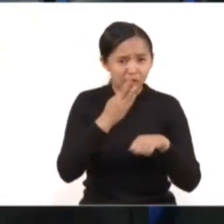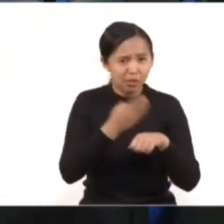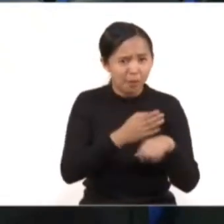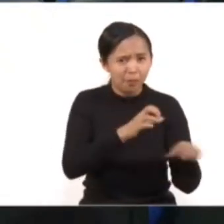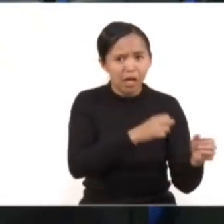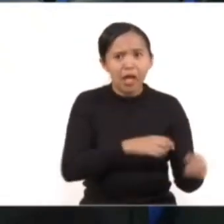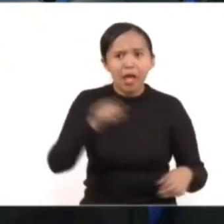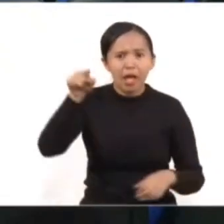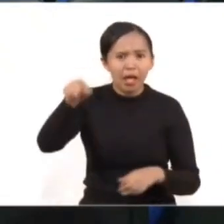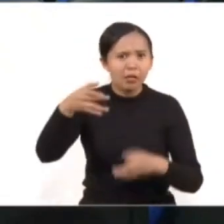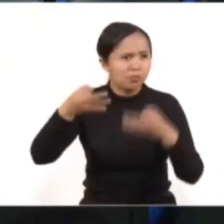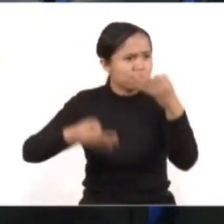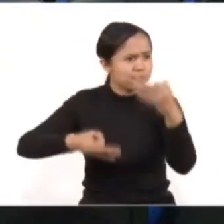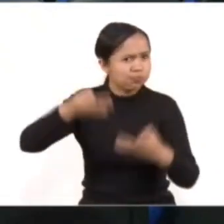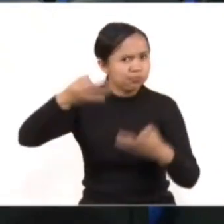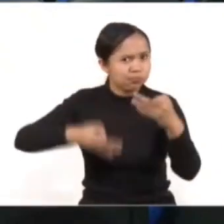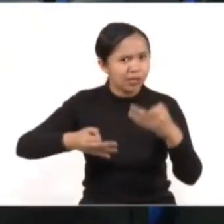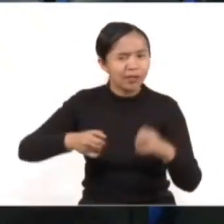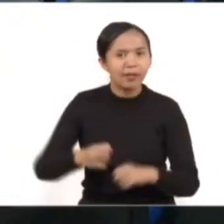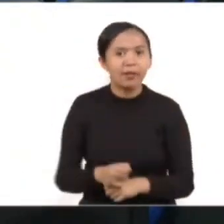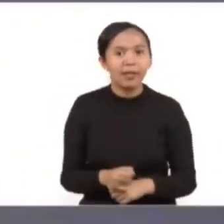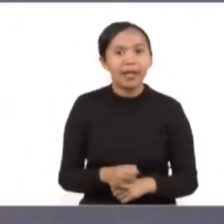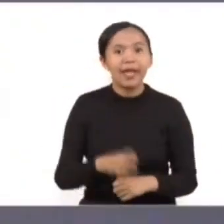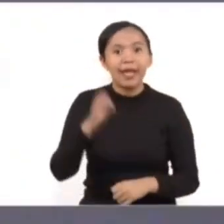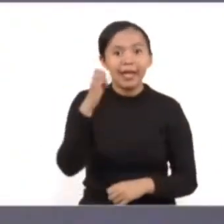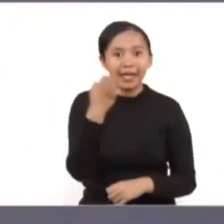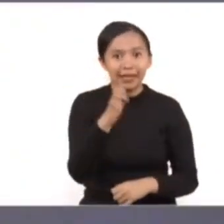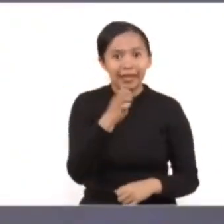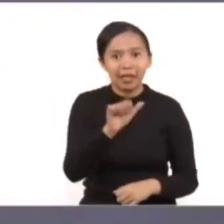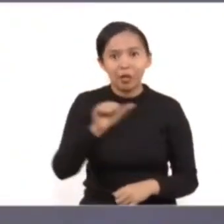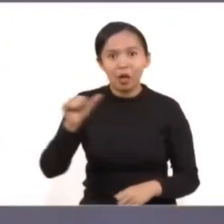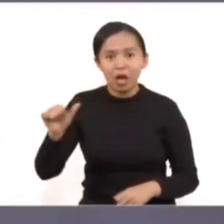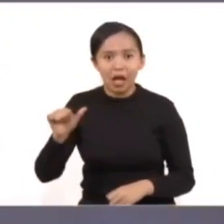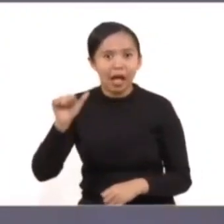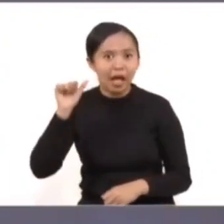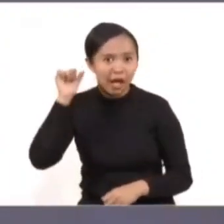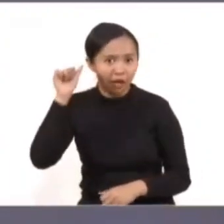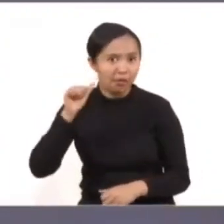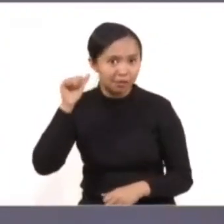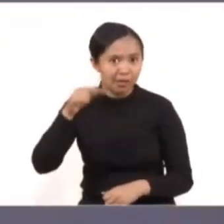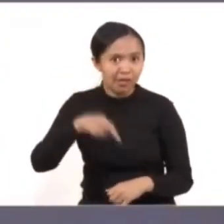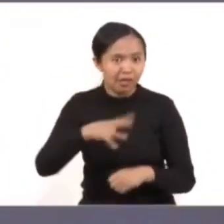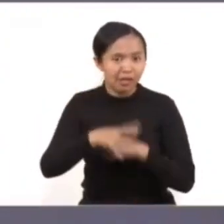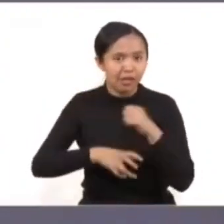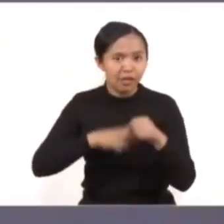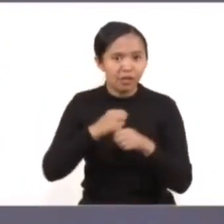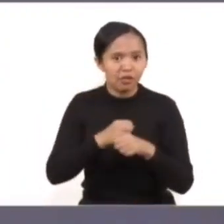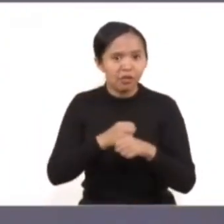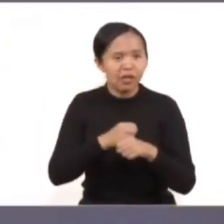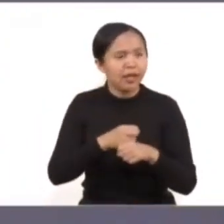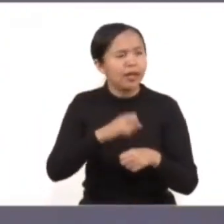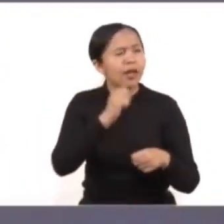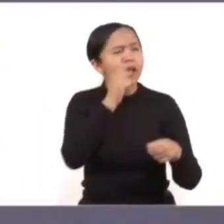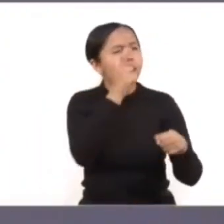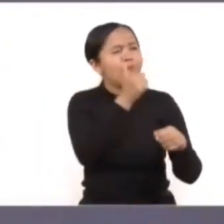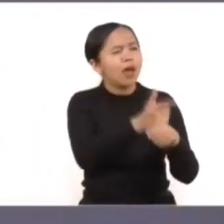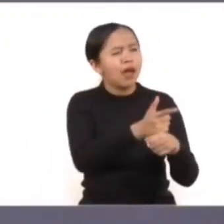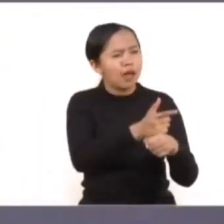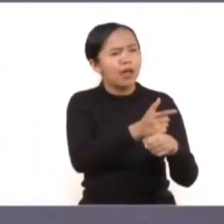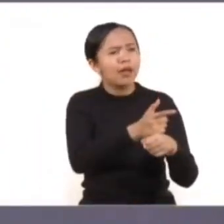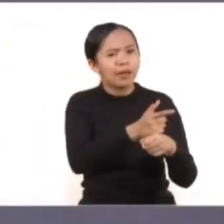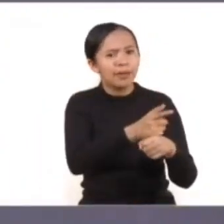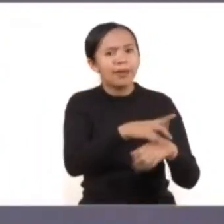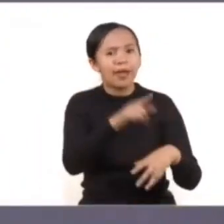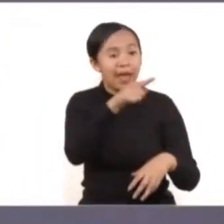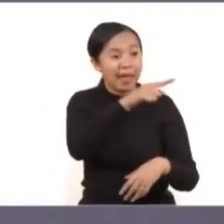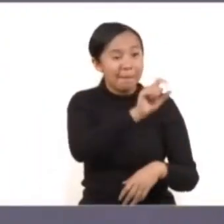ante los jueces. Del primero de enero al 15 de abril de este año hemos conseguido la vinculación a proceso